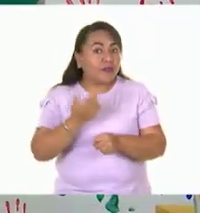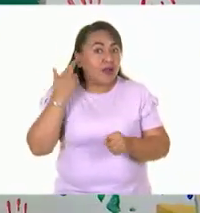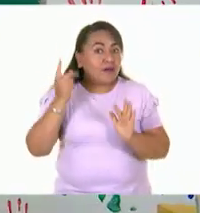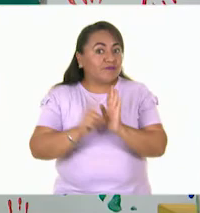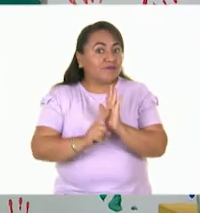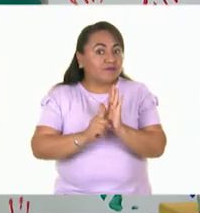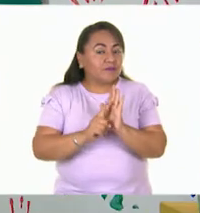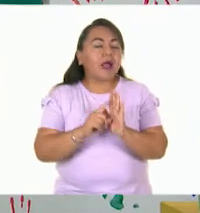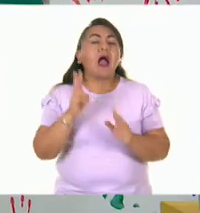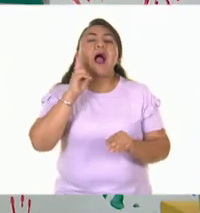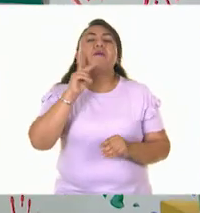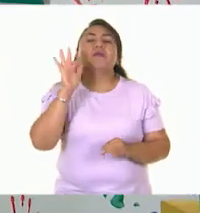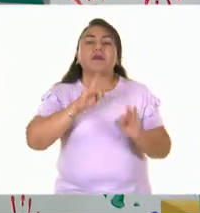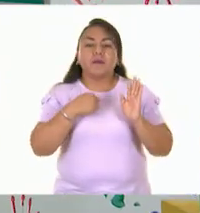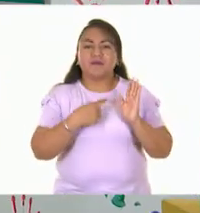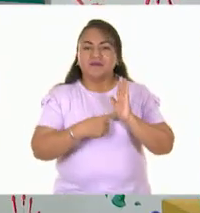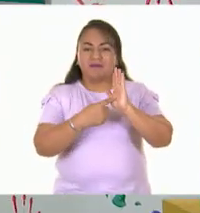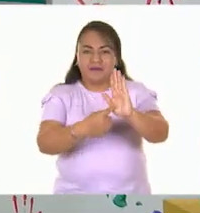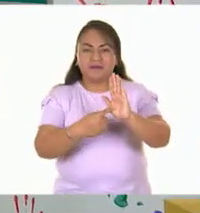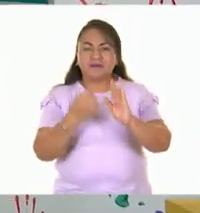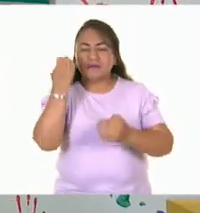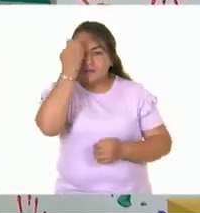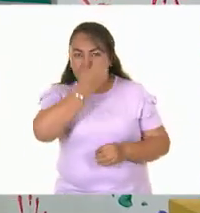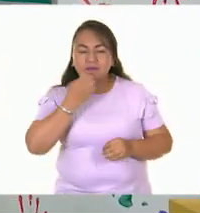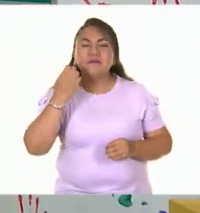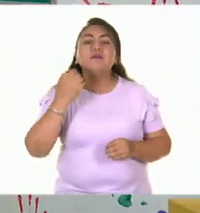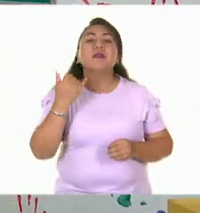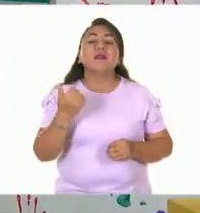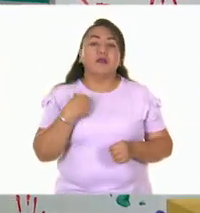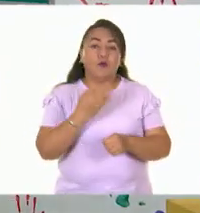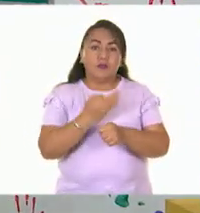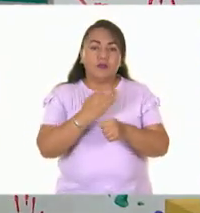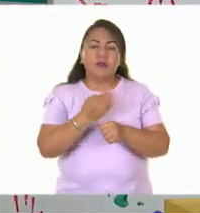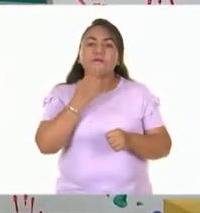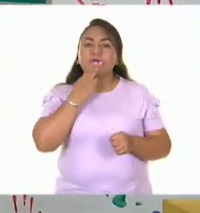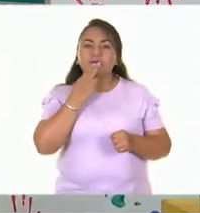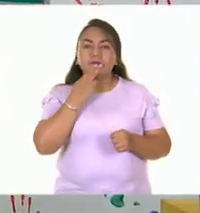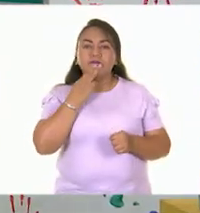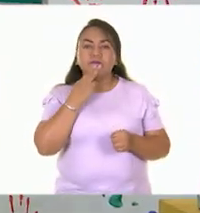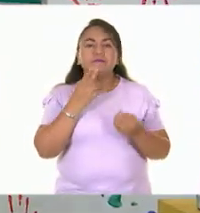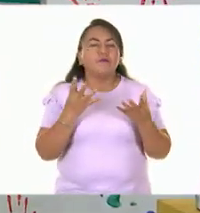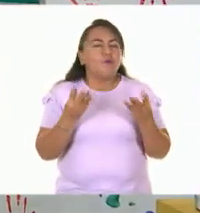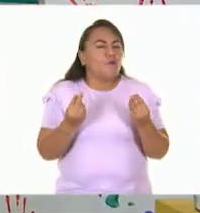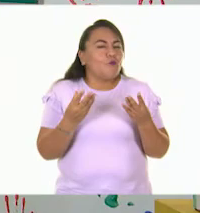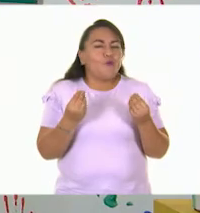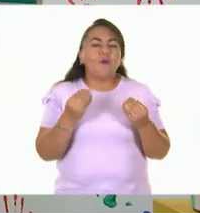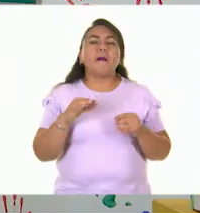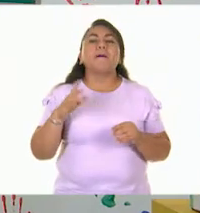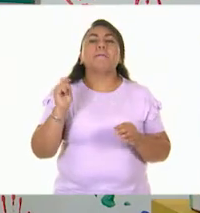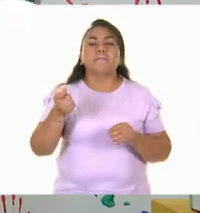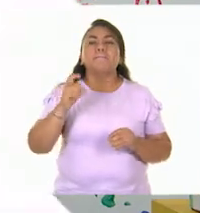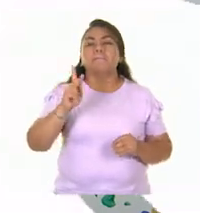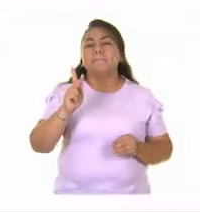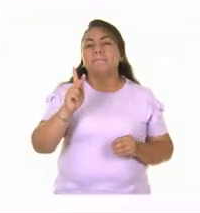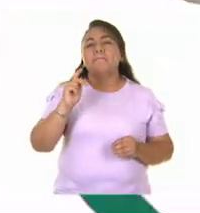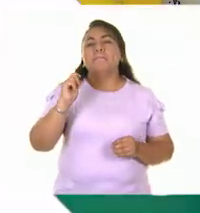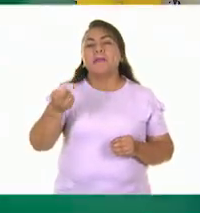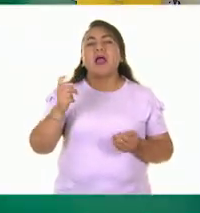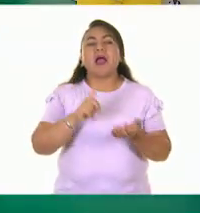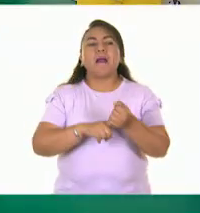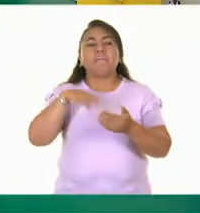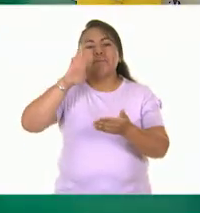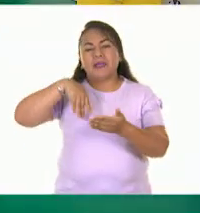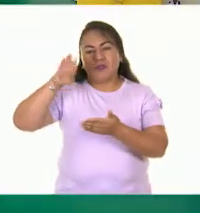evaluar nuestro trabajo del día de hoy. Y para ello vamos a utilizar muchísima pintura. Nuestras manchas,